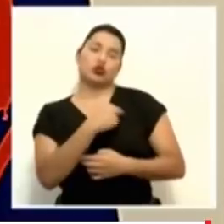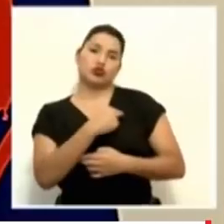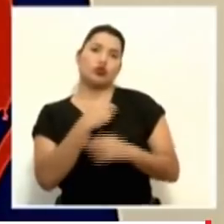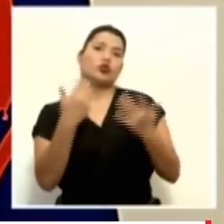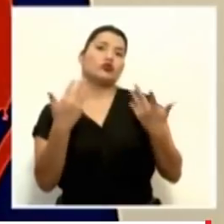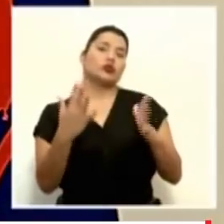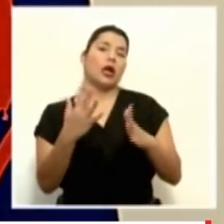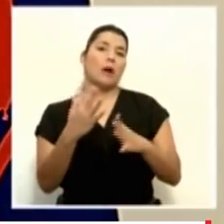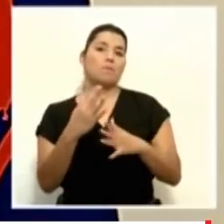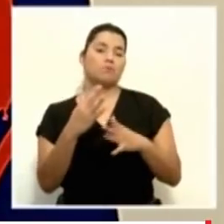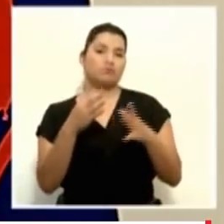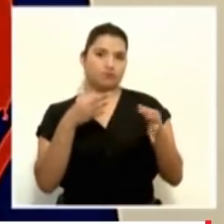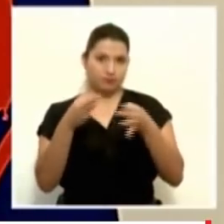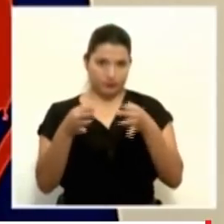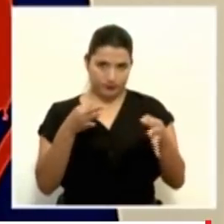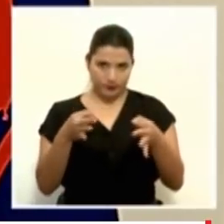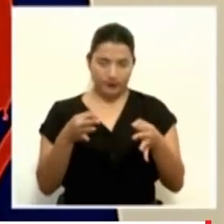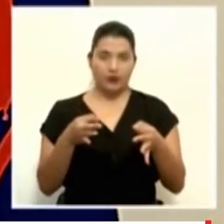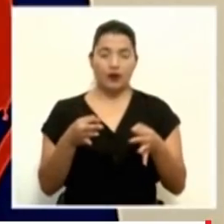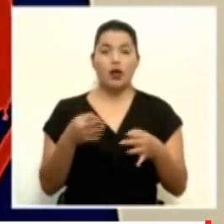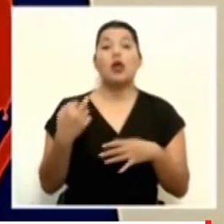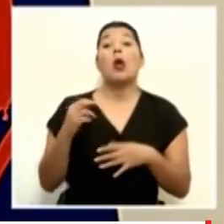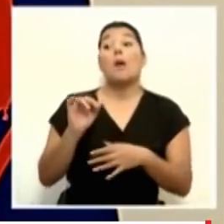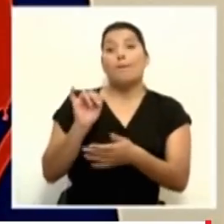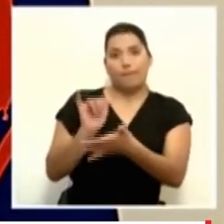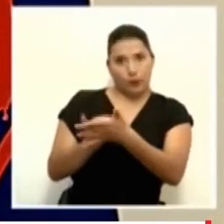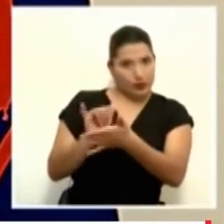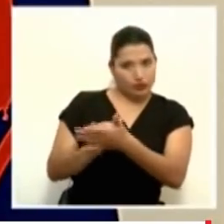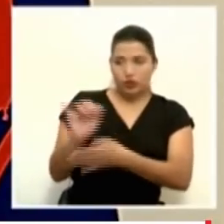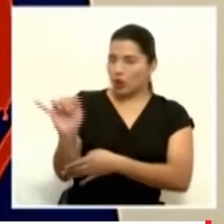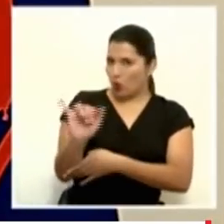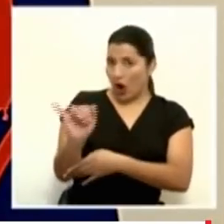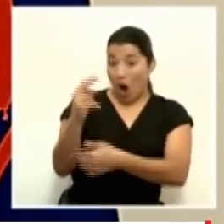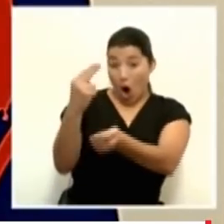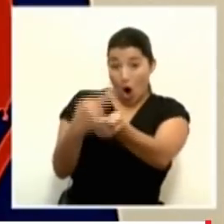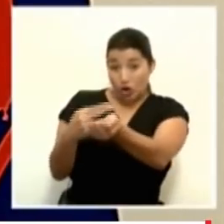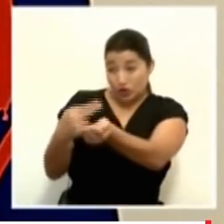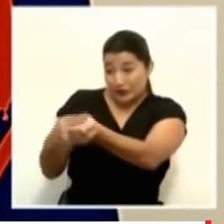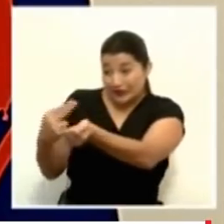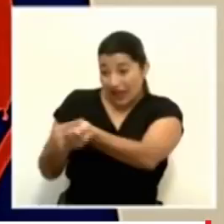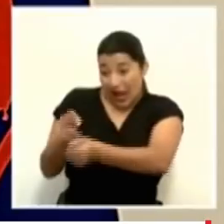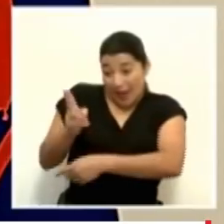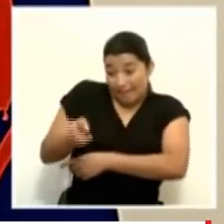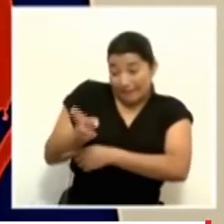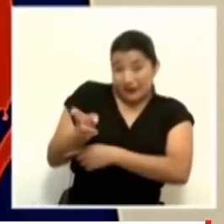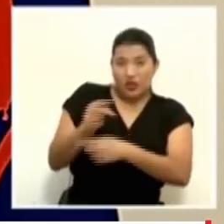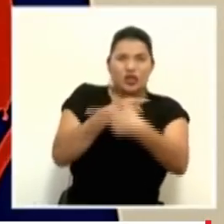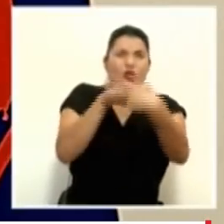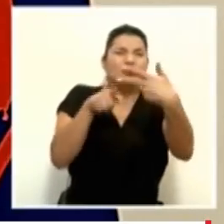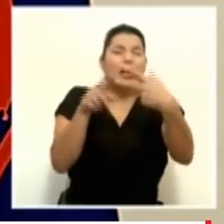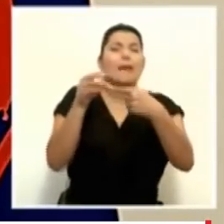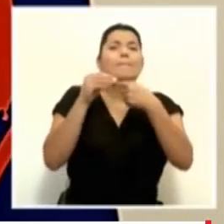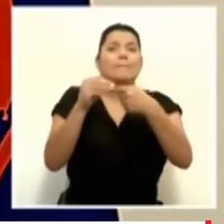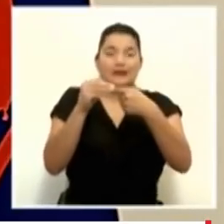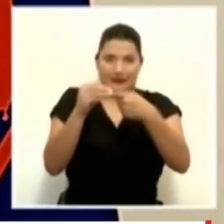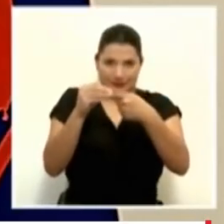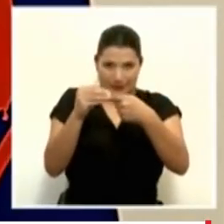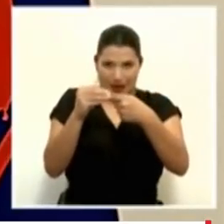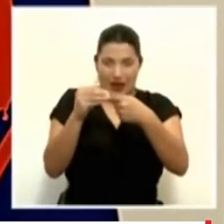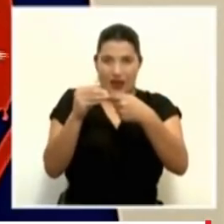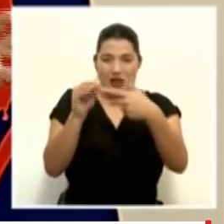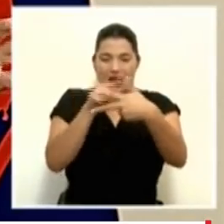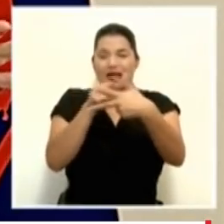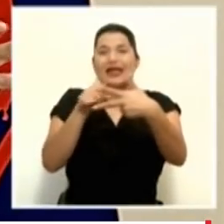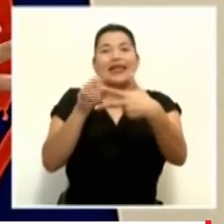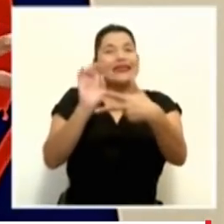es esa redistribución de la carga de COVID en los hospitales nacionales, en los tres principales y para pacientes